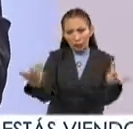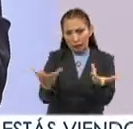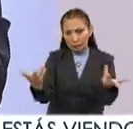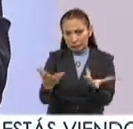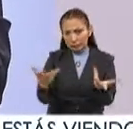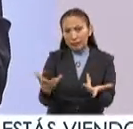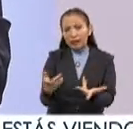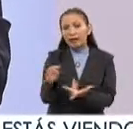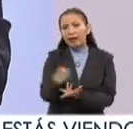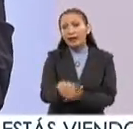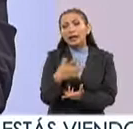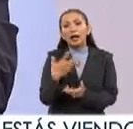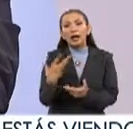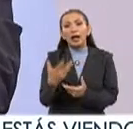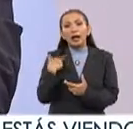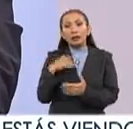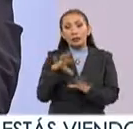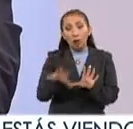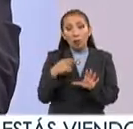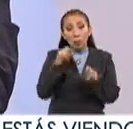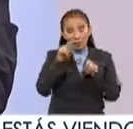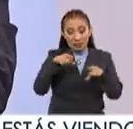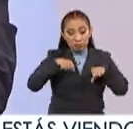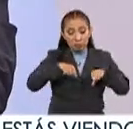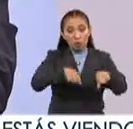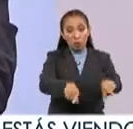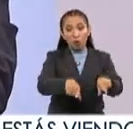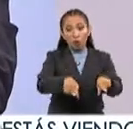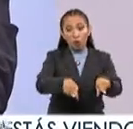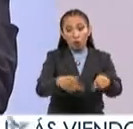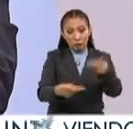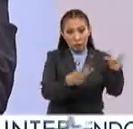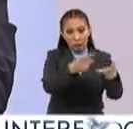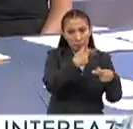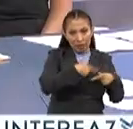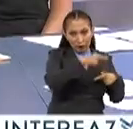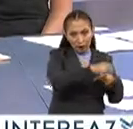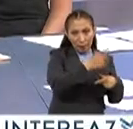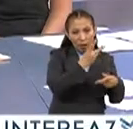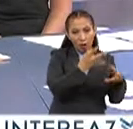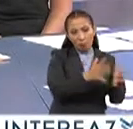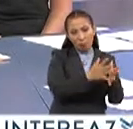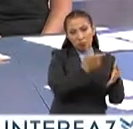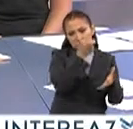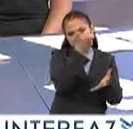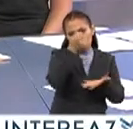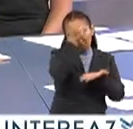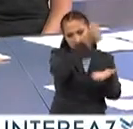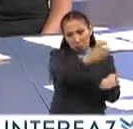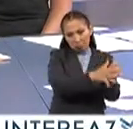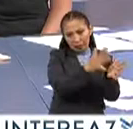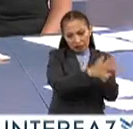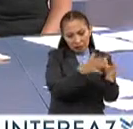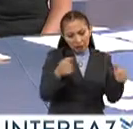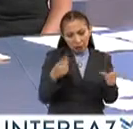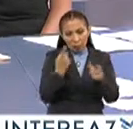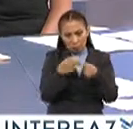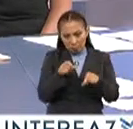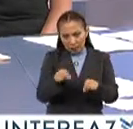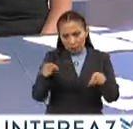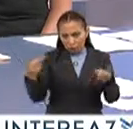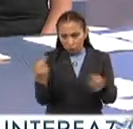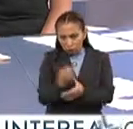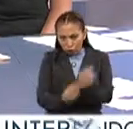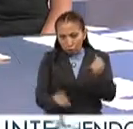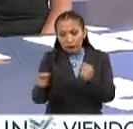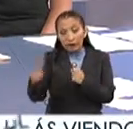llevar a cabo, que se va a llevar a cabo de manera simultánea a la consulta ciudadana de presupuesto participativo. Y a través de una pregunta